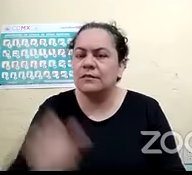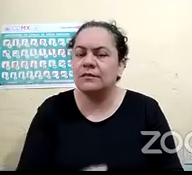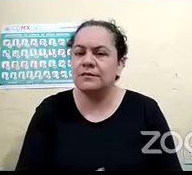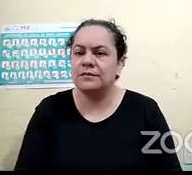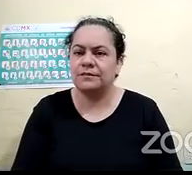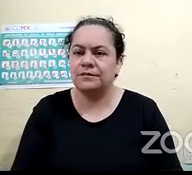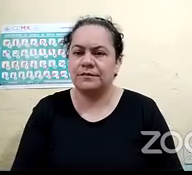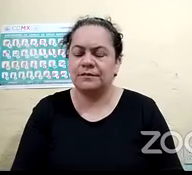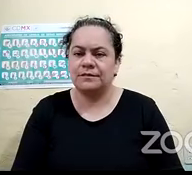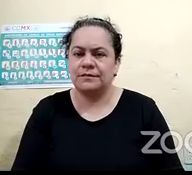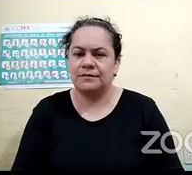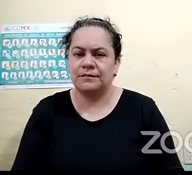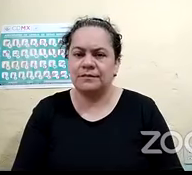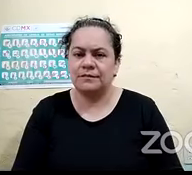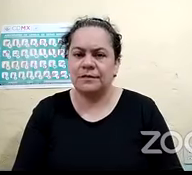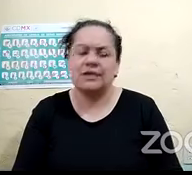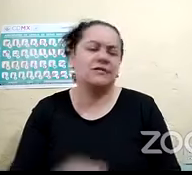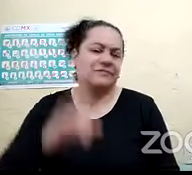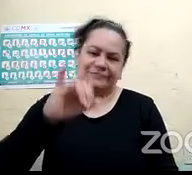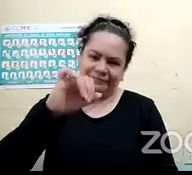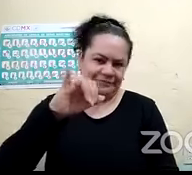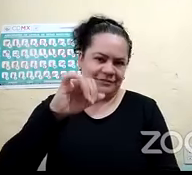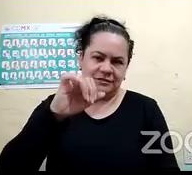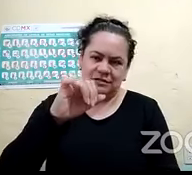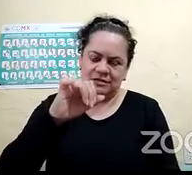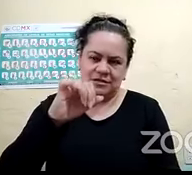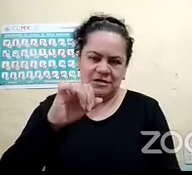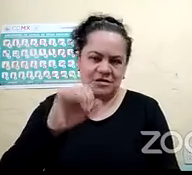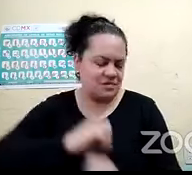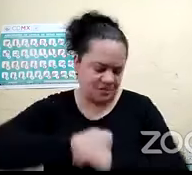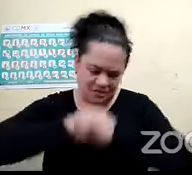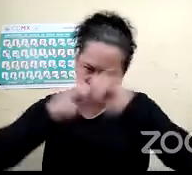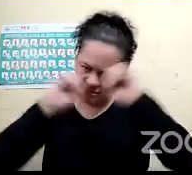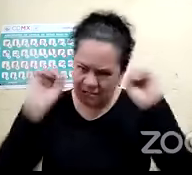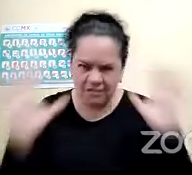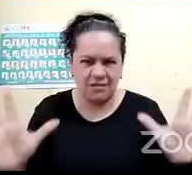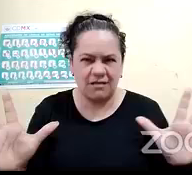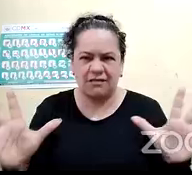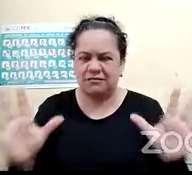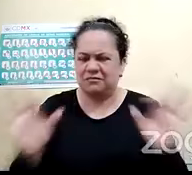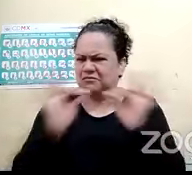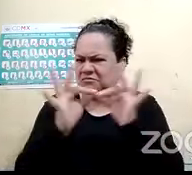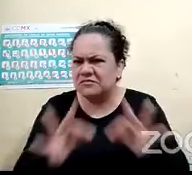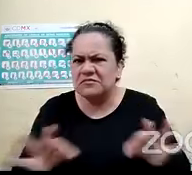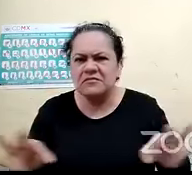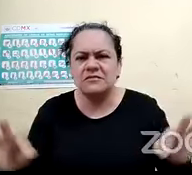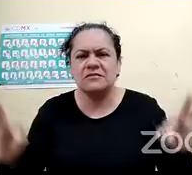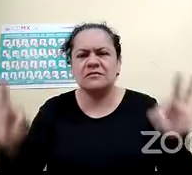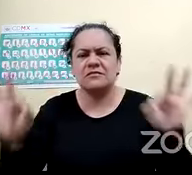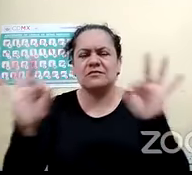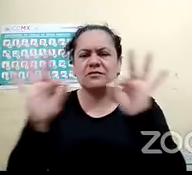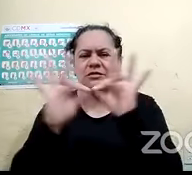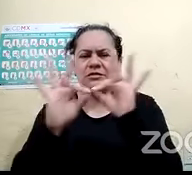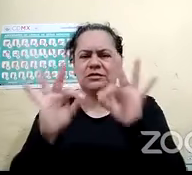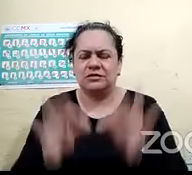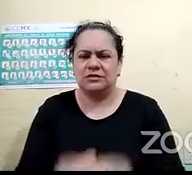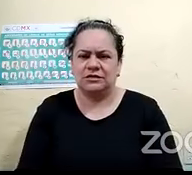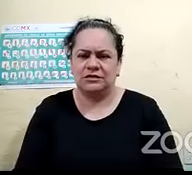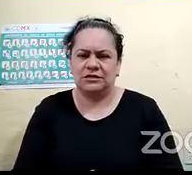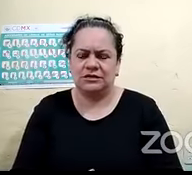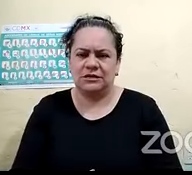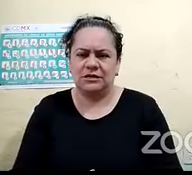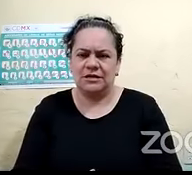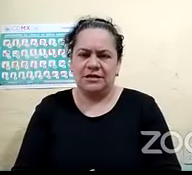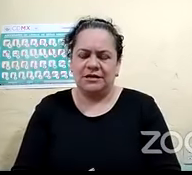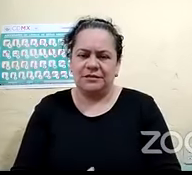De preferencia, aunque a muchos les, tal vez no les, bueno, seguramente no